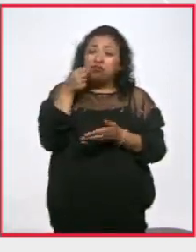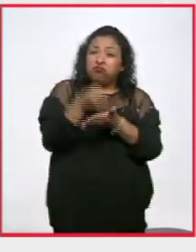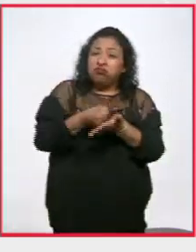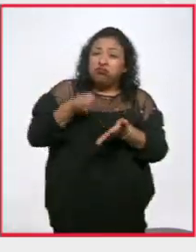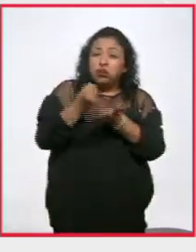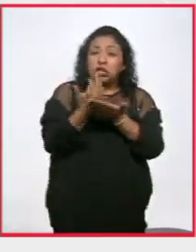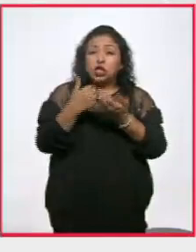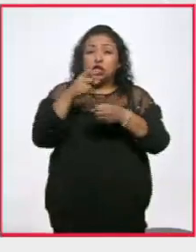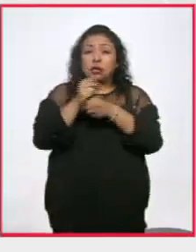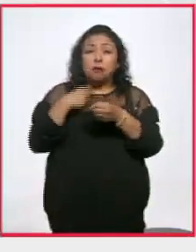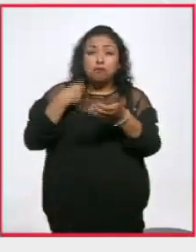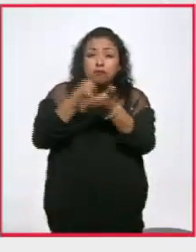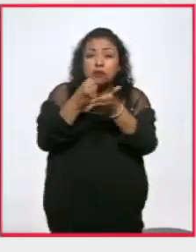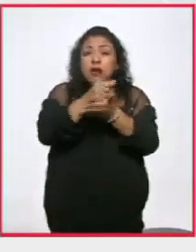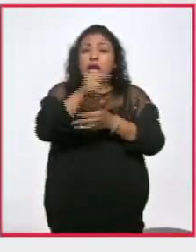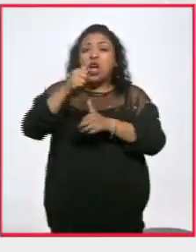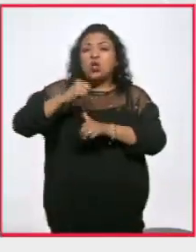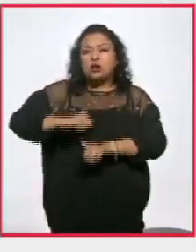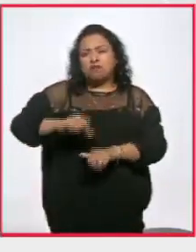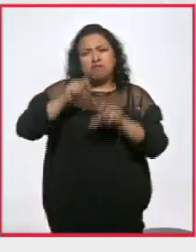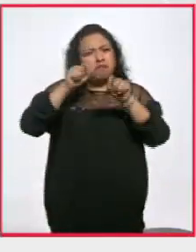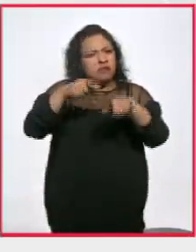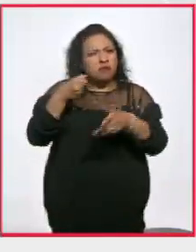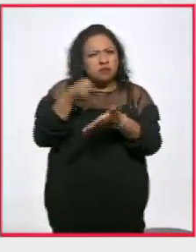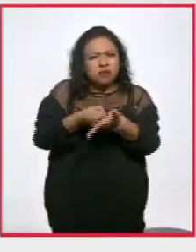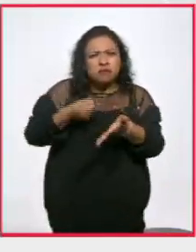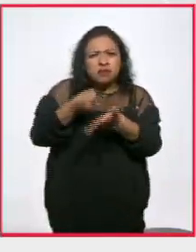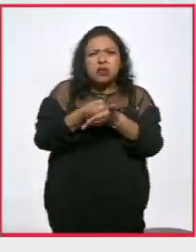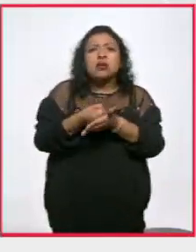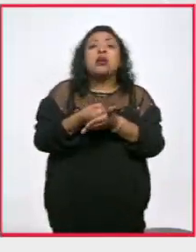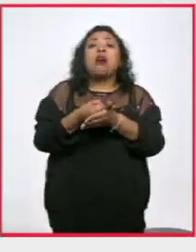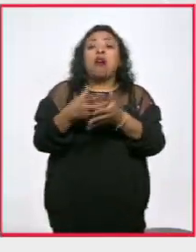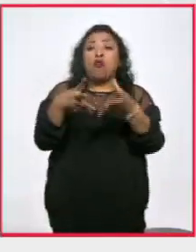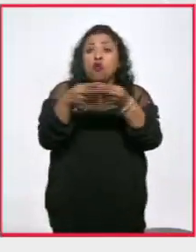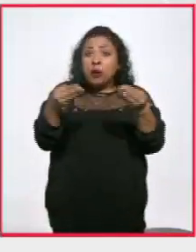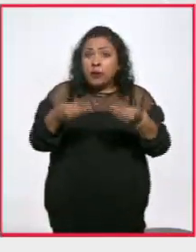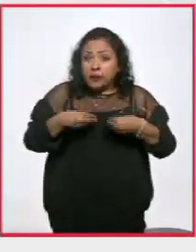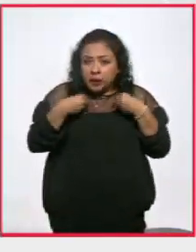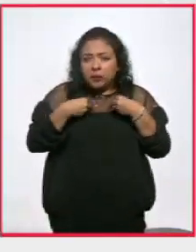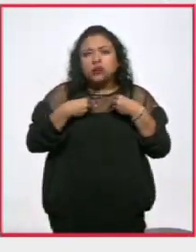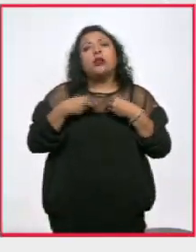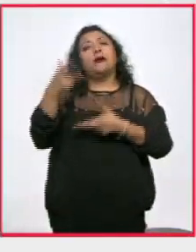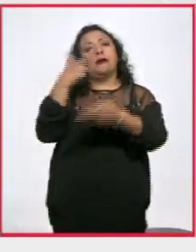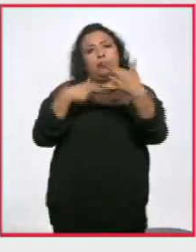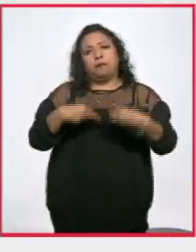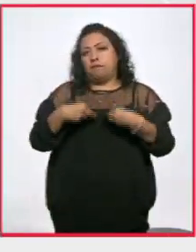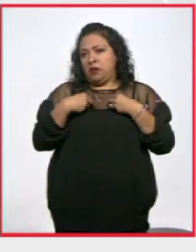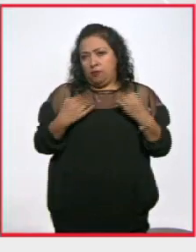de la sociedad a las autoridades sigue siendo la misma. Vivos se los llevaron, vivos los queremos.